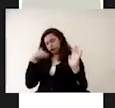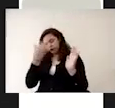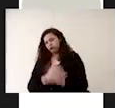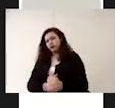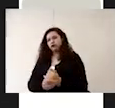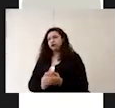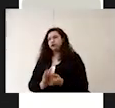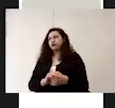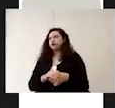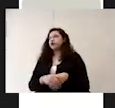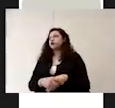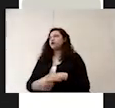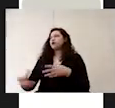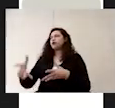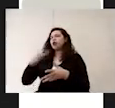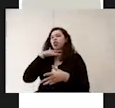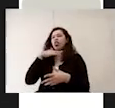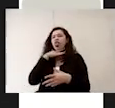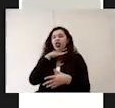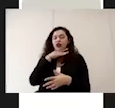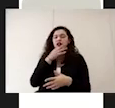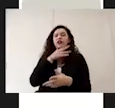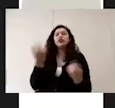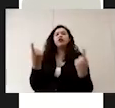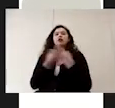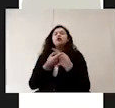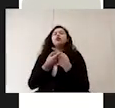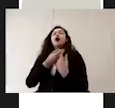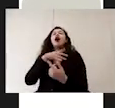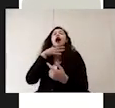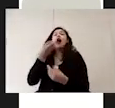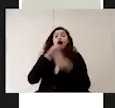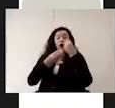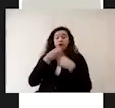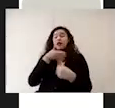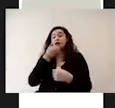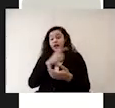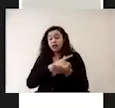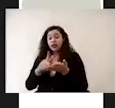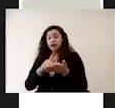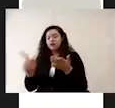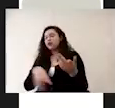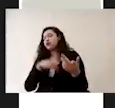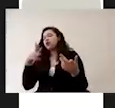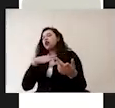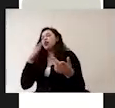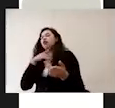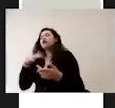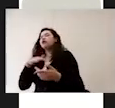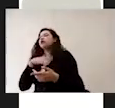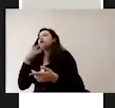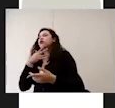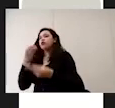La contaminación cruzada se produce cuando un alimento limpio entra en contacto con un alimento contaminado